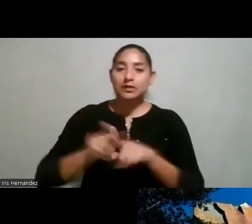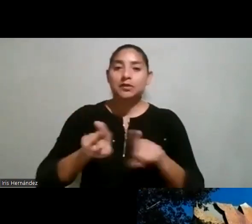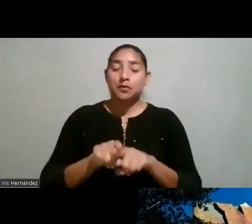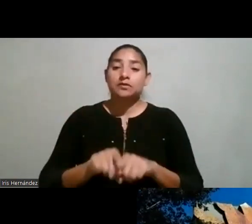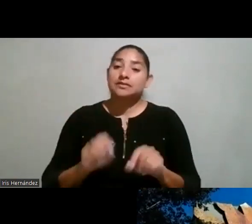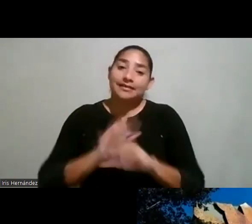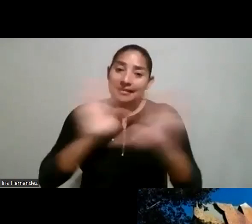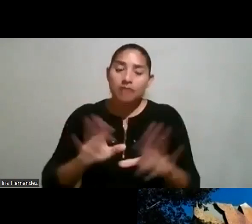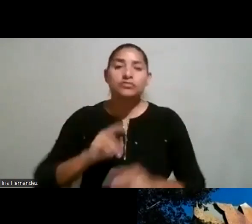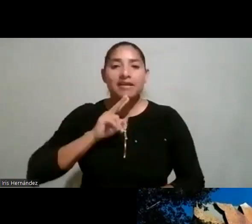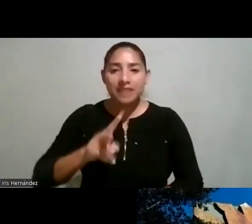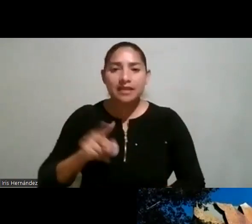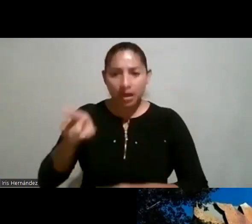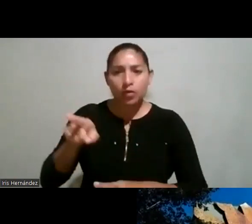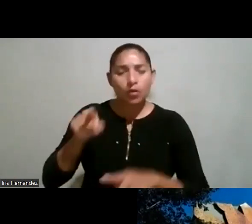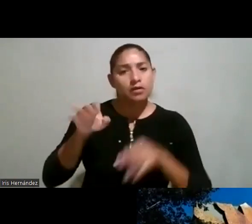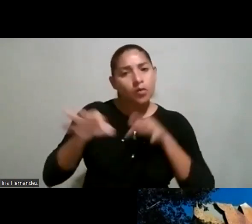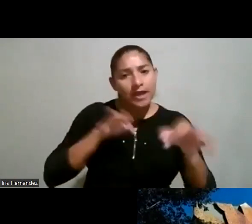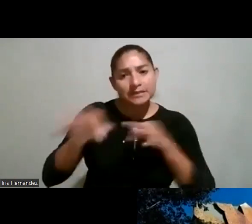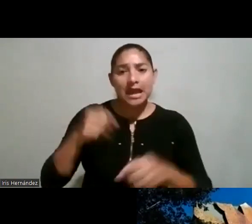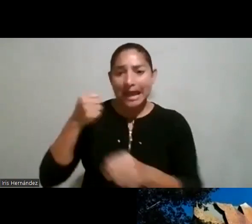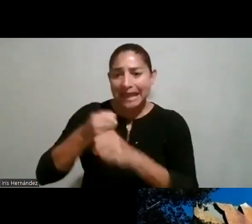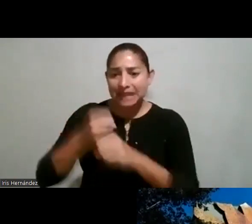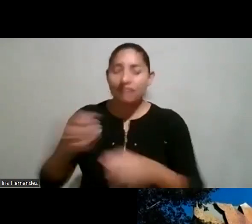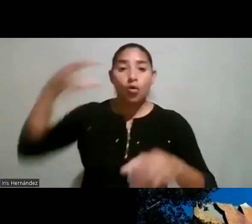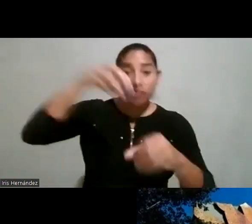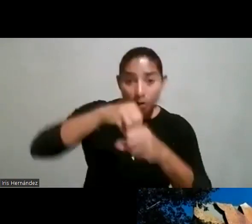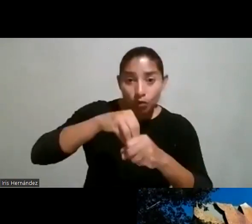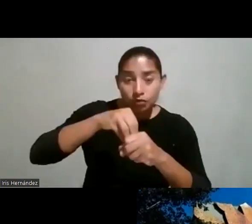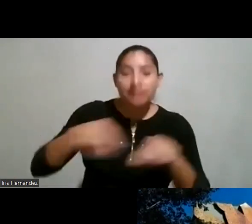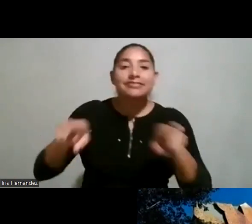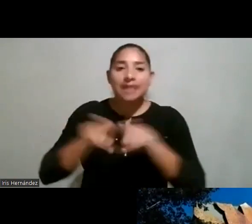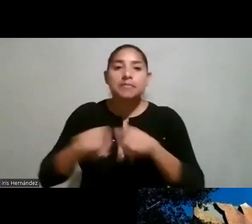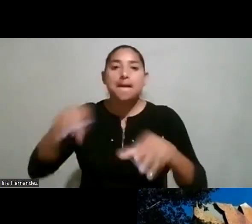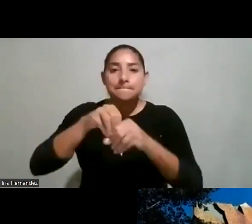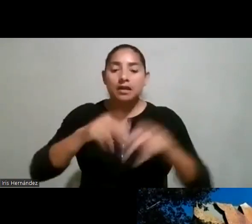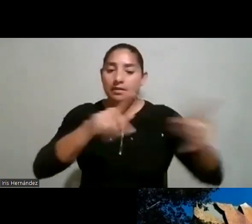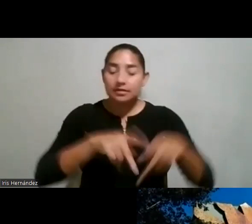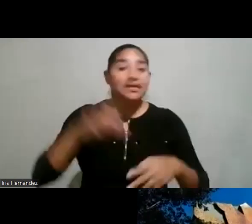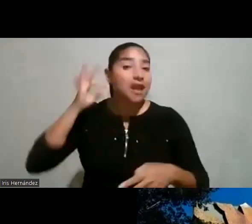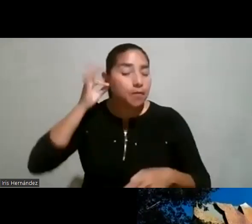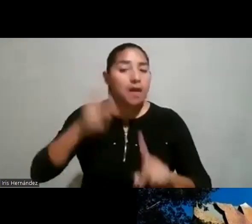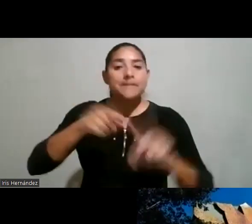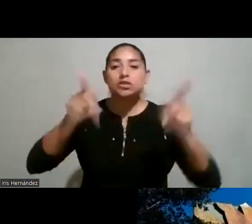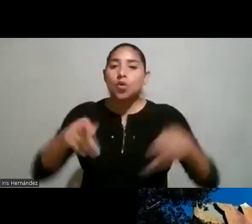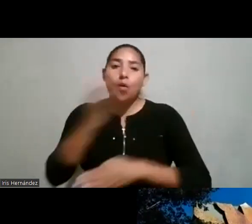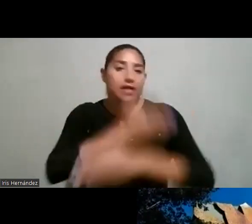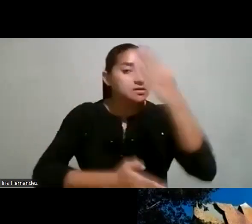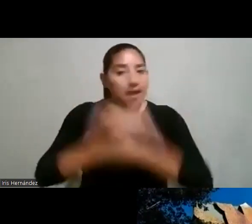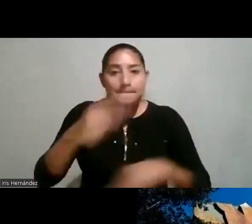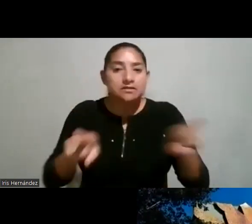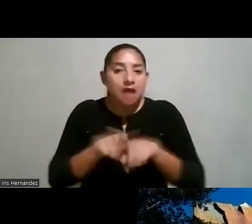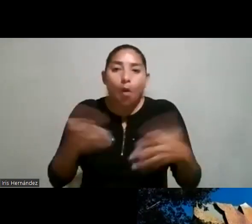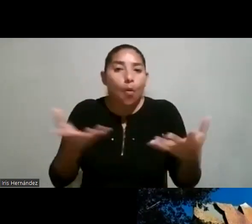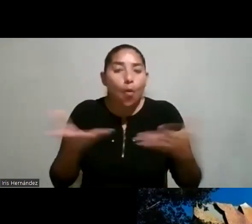una realidad que el el trabajo de inclusión pues parte de las mujeres de personas con alguna discapacidad y con